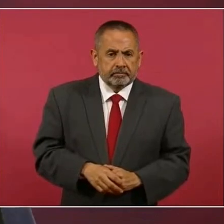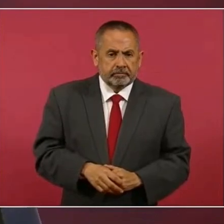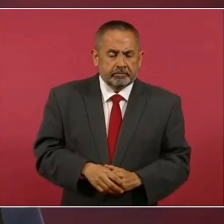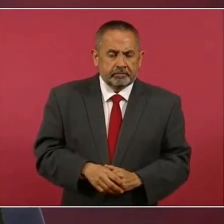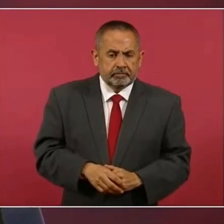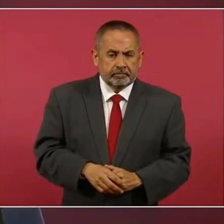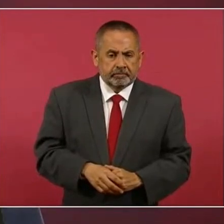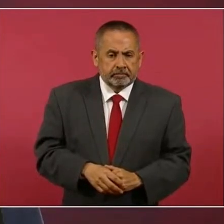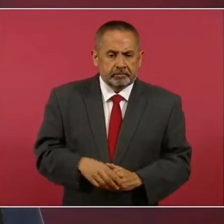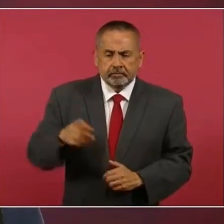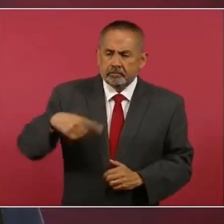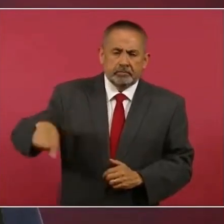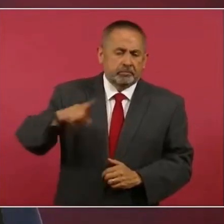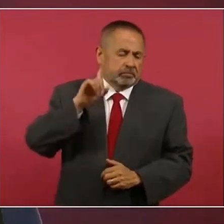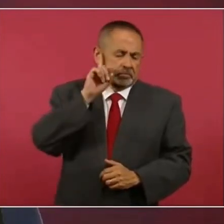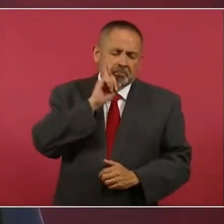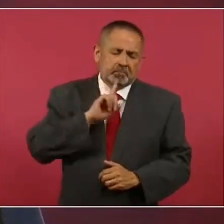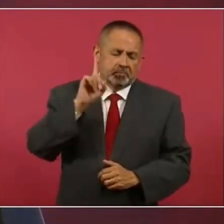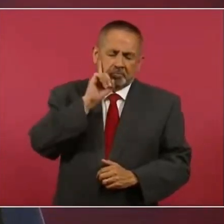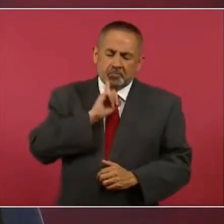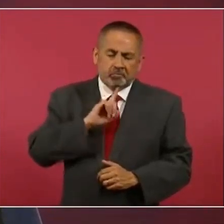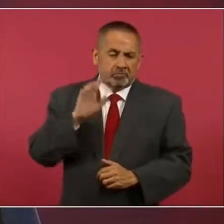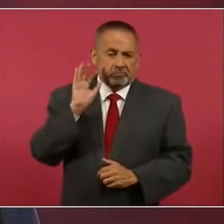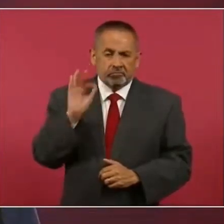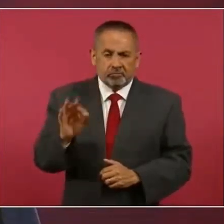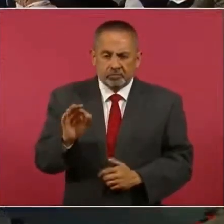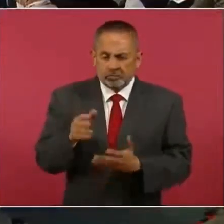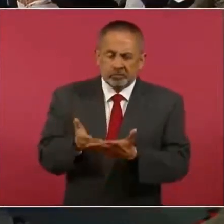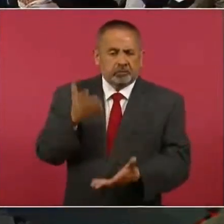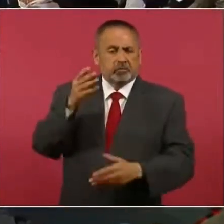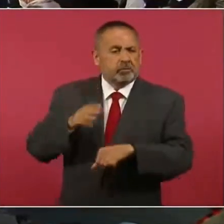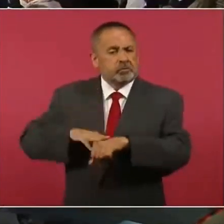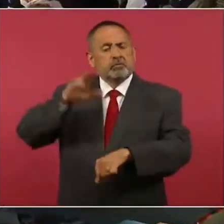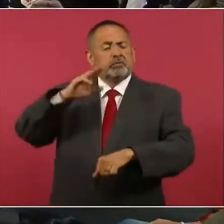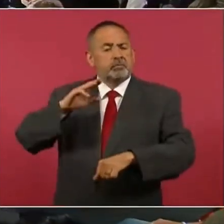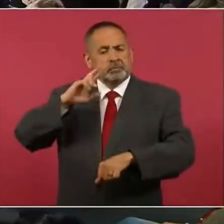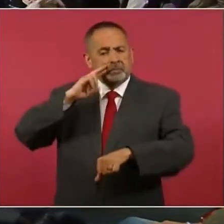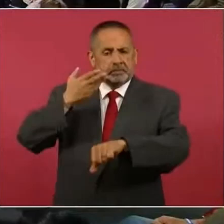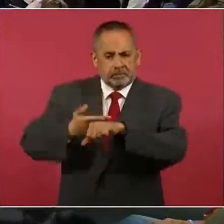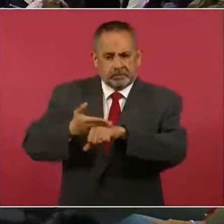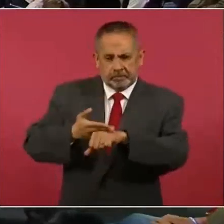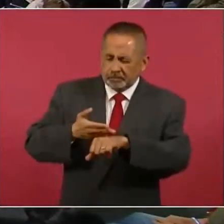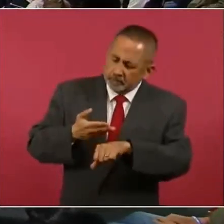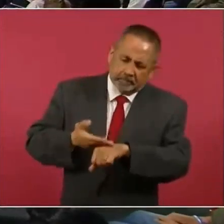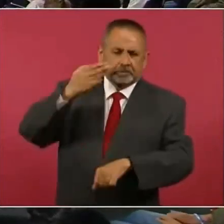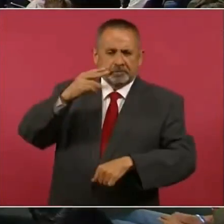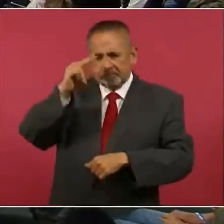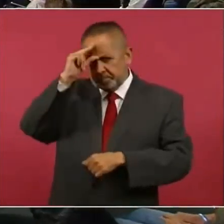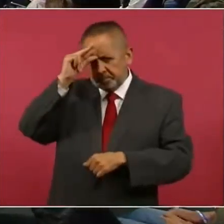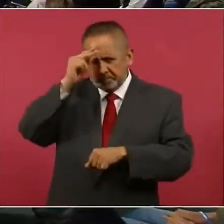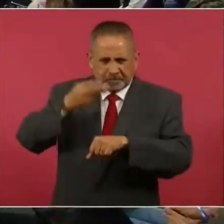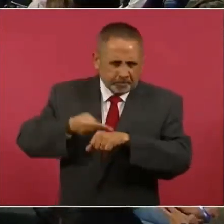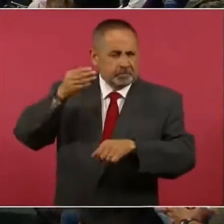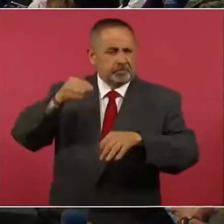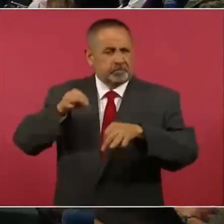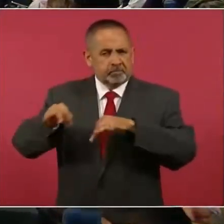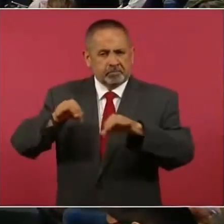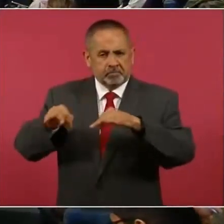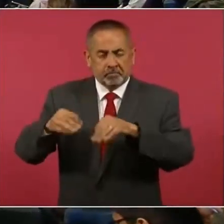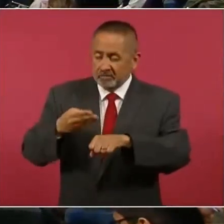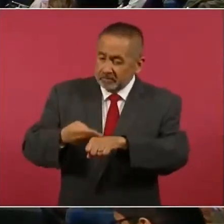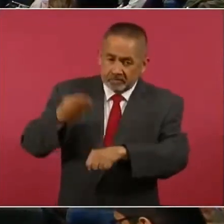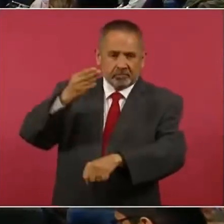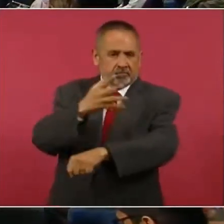Y son las mujeres muy responsables, muy inteligentes, muy trabajadoras y muy